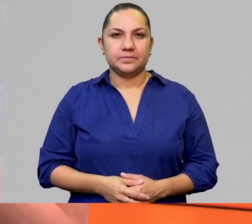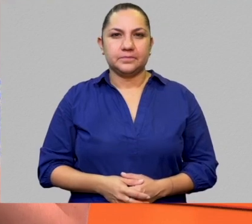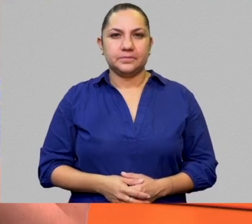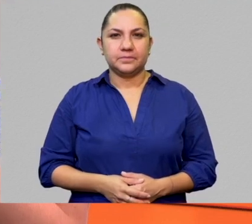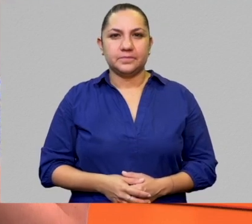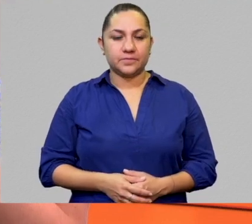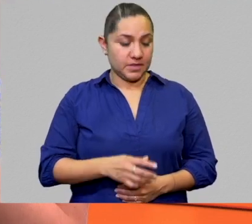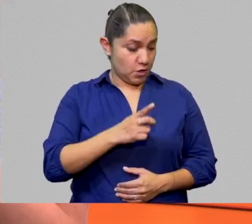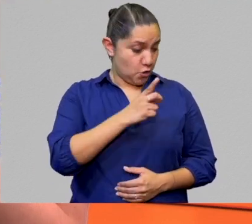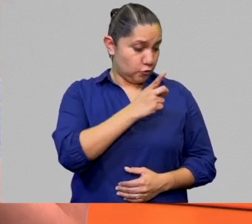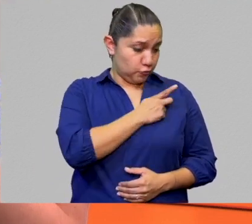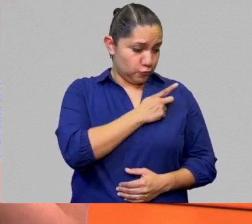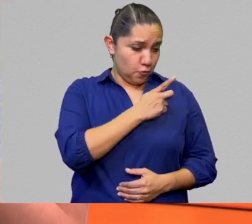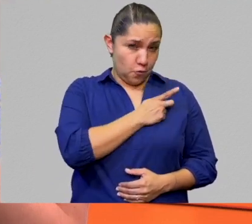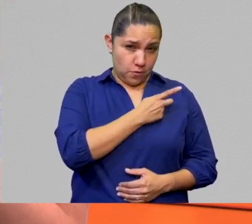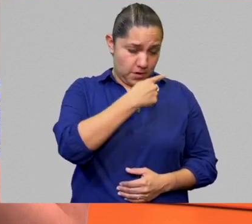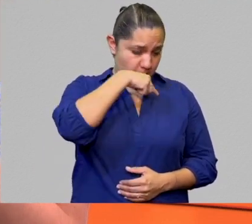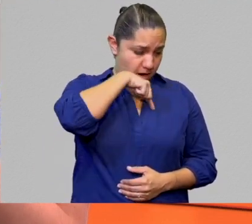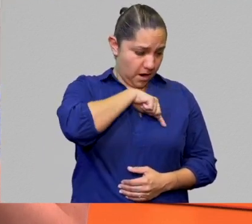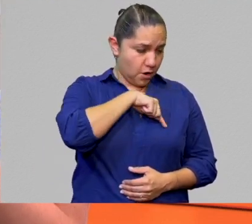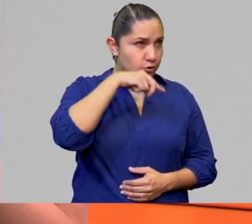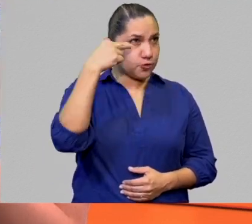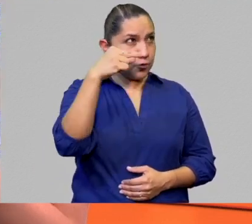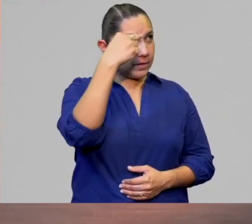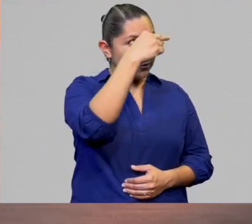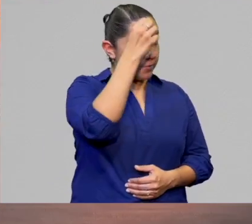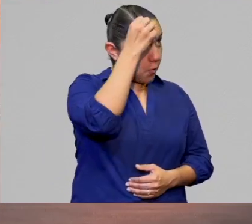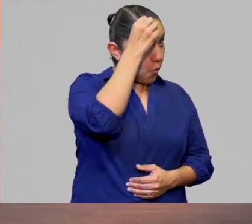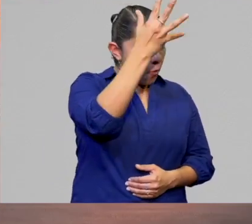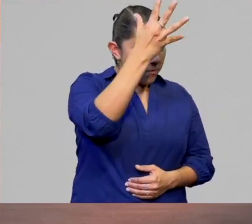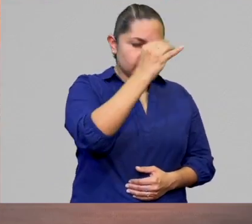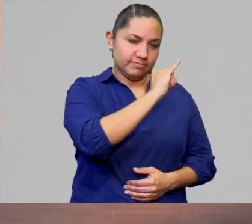La soledad nunca olvida los nombres.